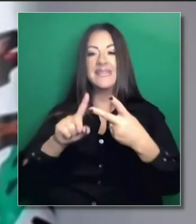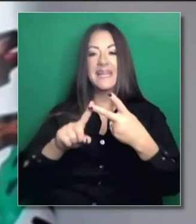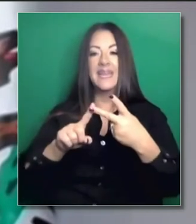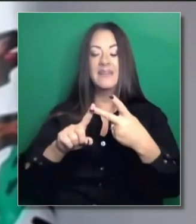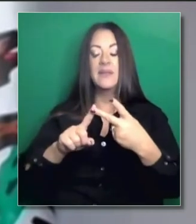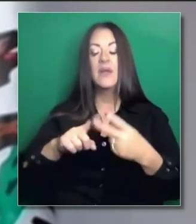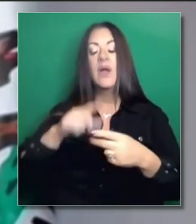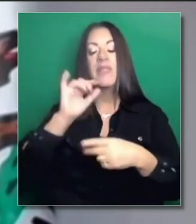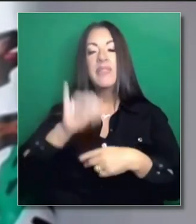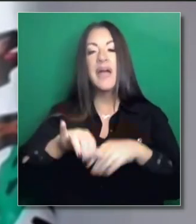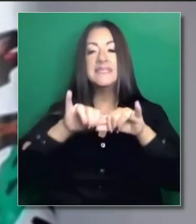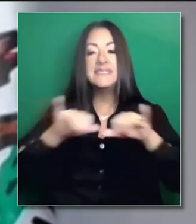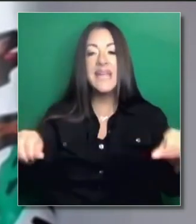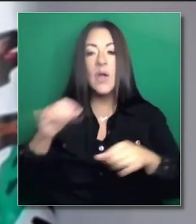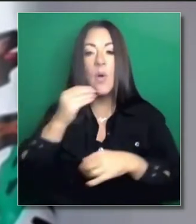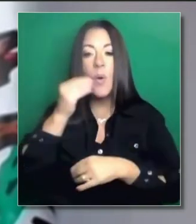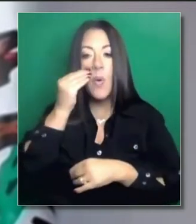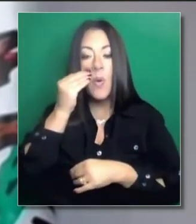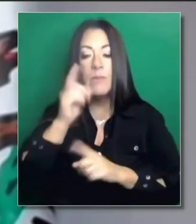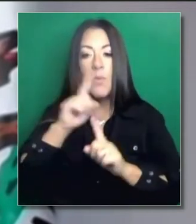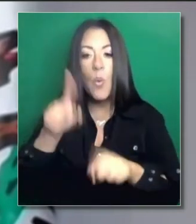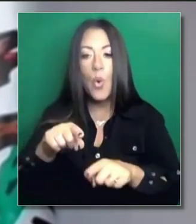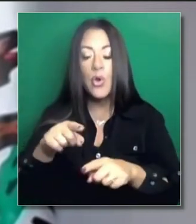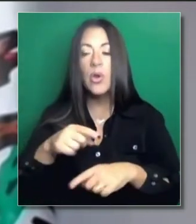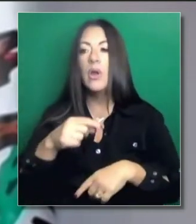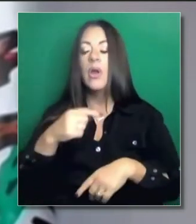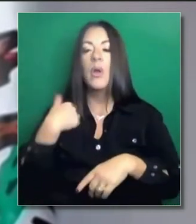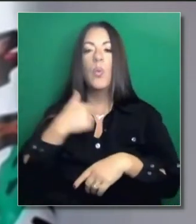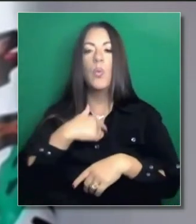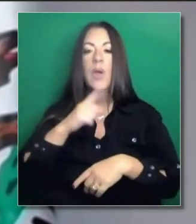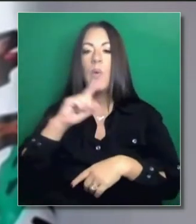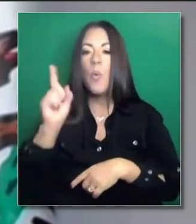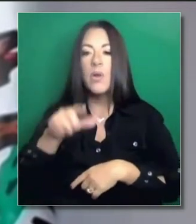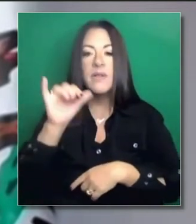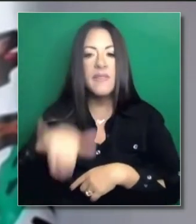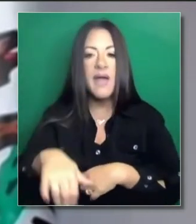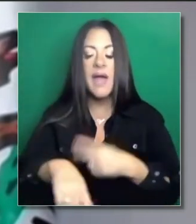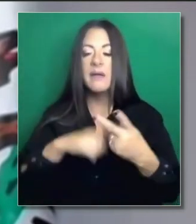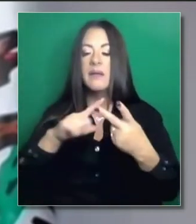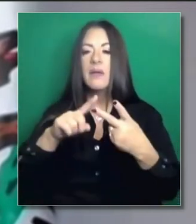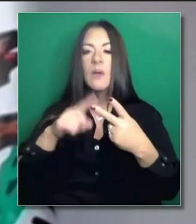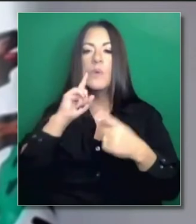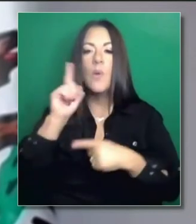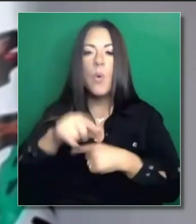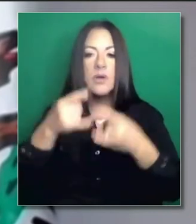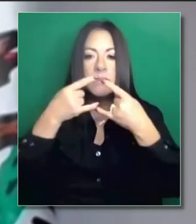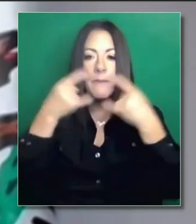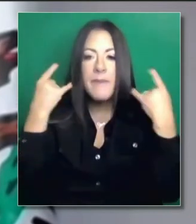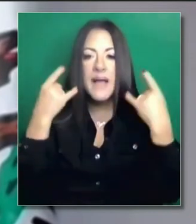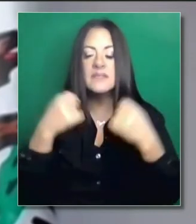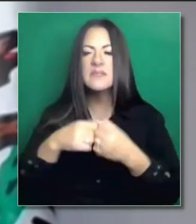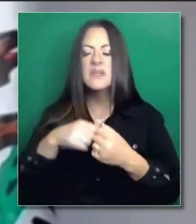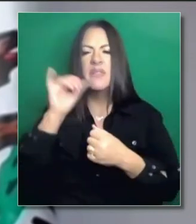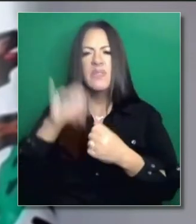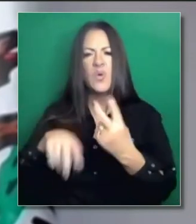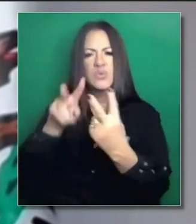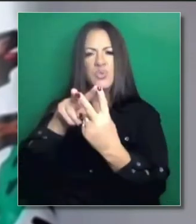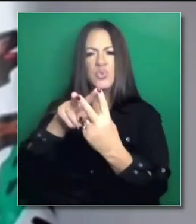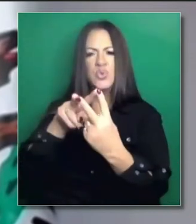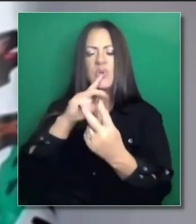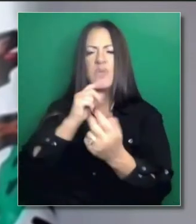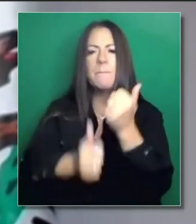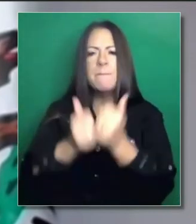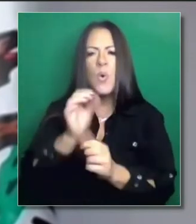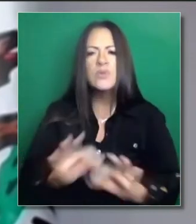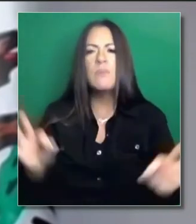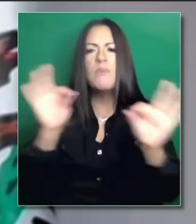los temas que tienen que ver con aquellas personas que deben estar pendientes de las mascarillas,